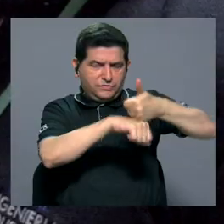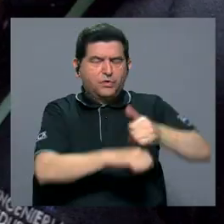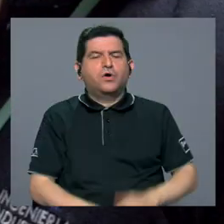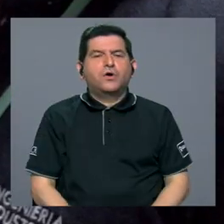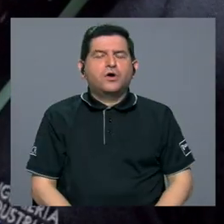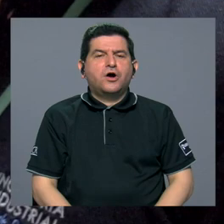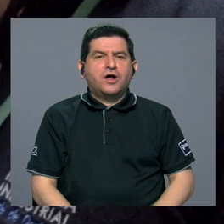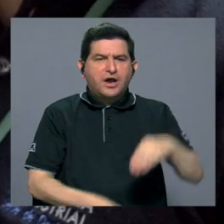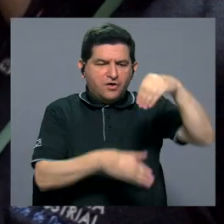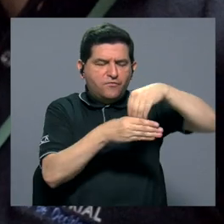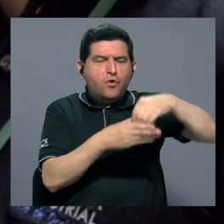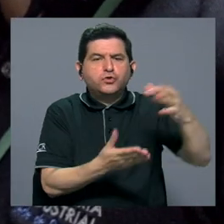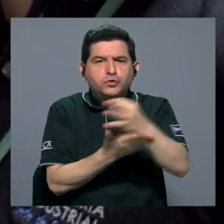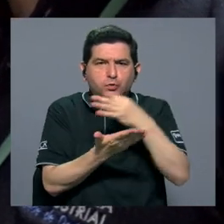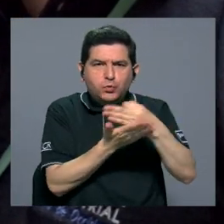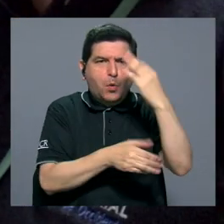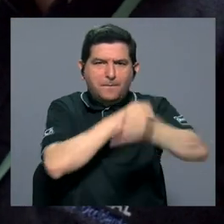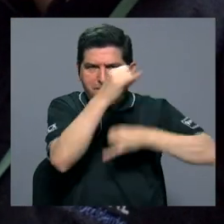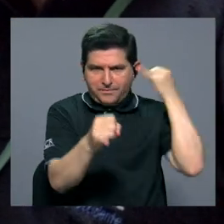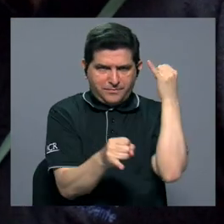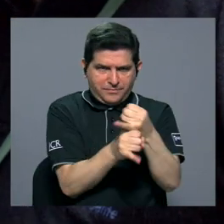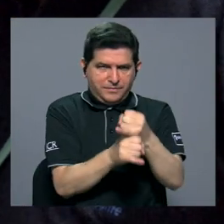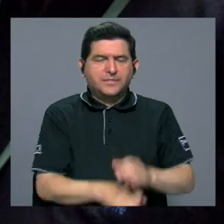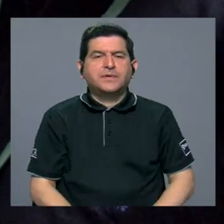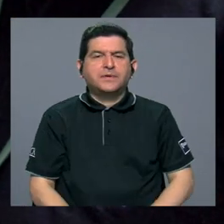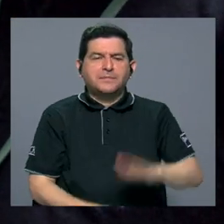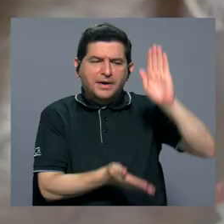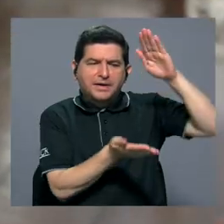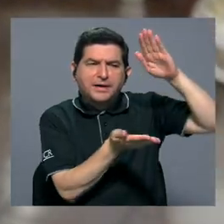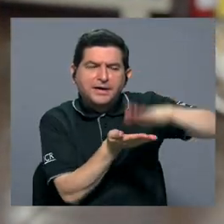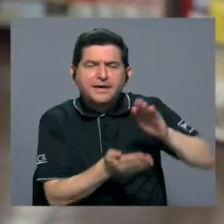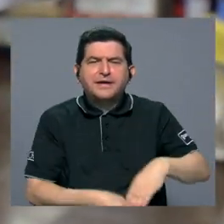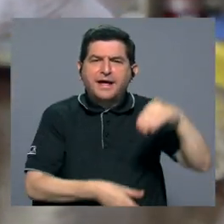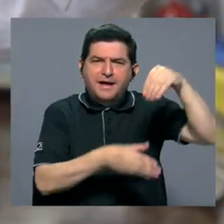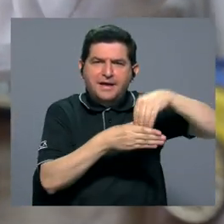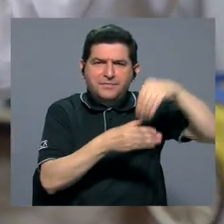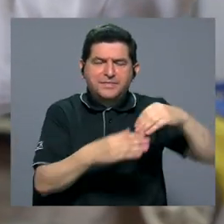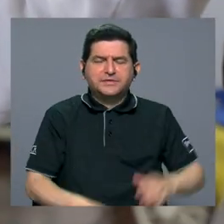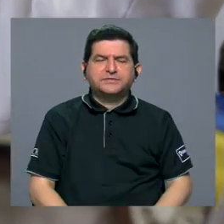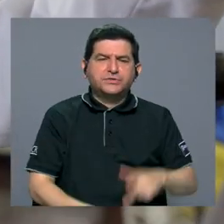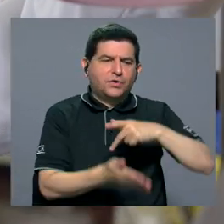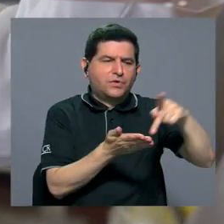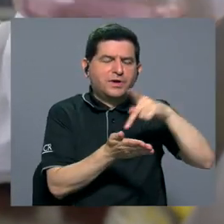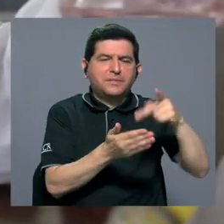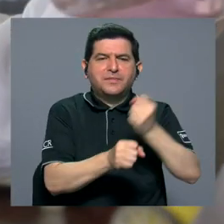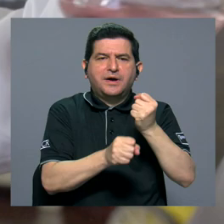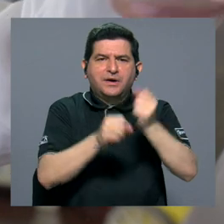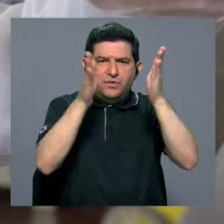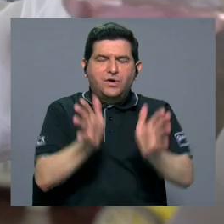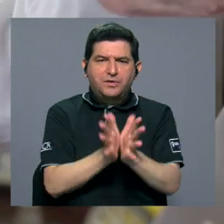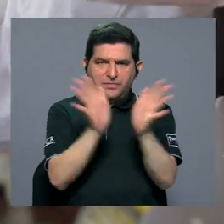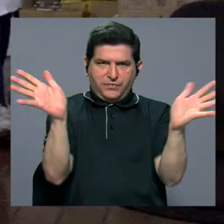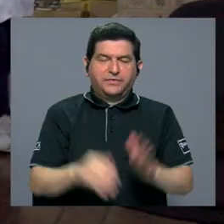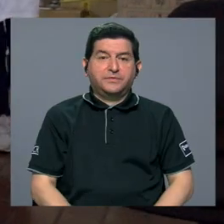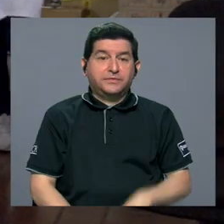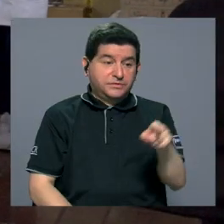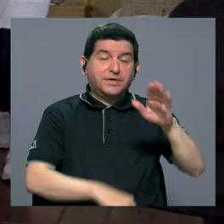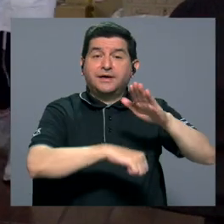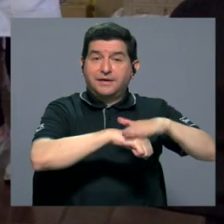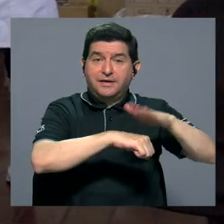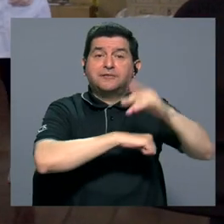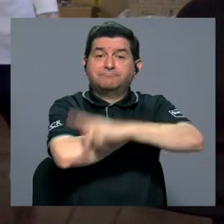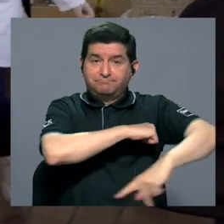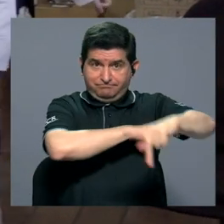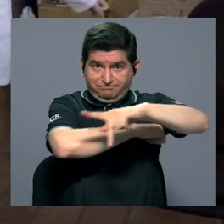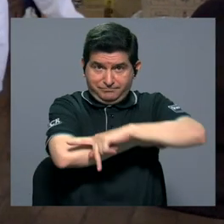establecidos por el Fondo Monetario Internacional para reducir la inversión en salarios públicos, lo cual